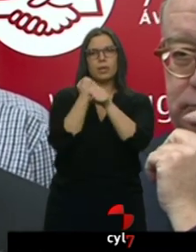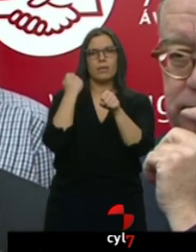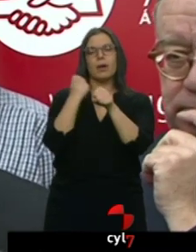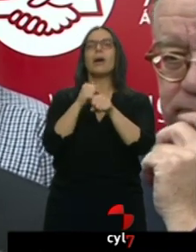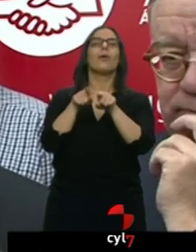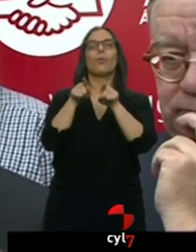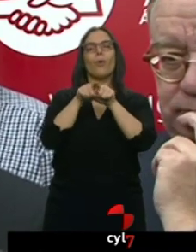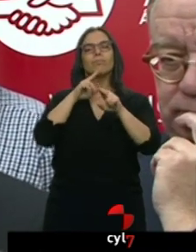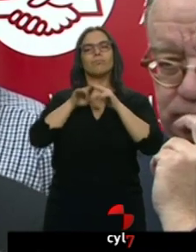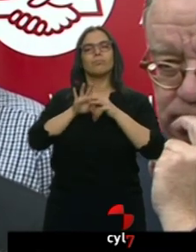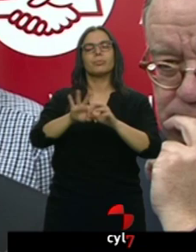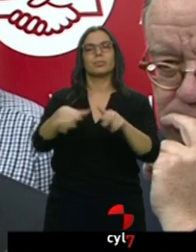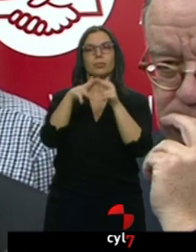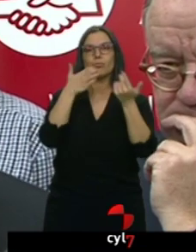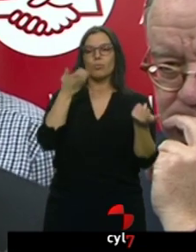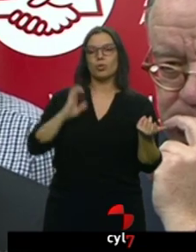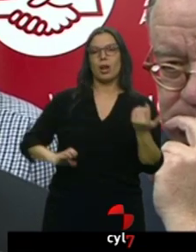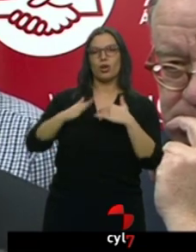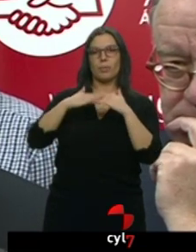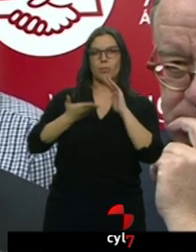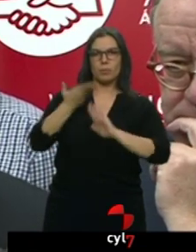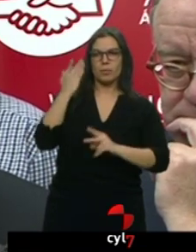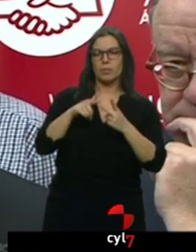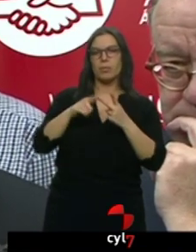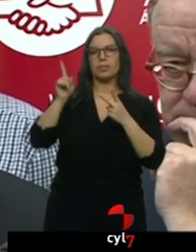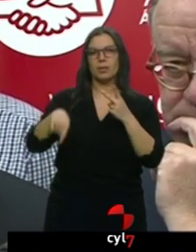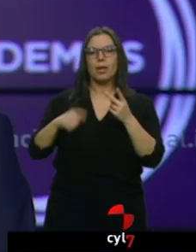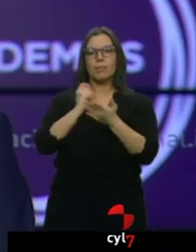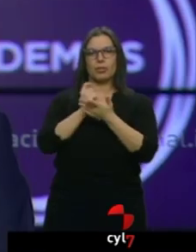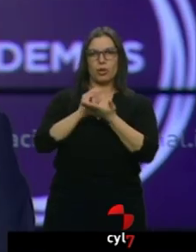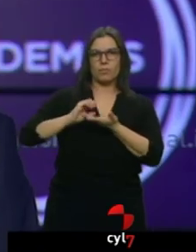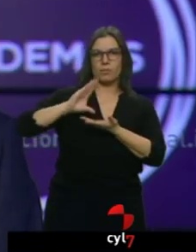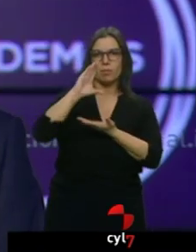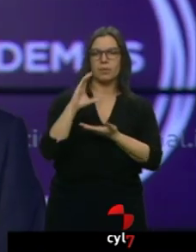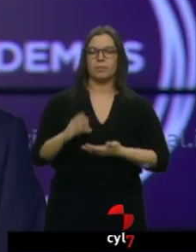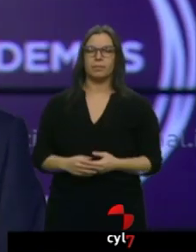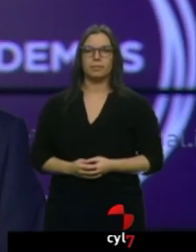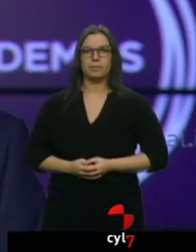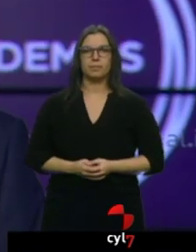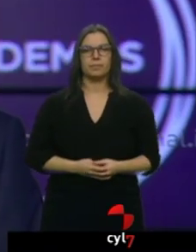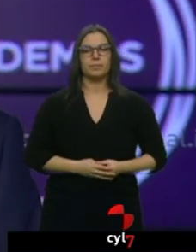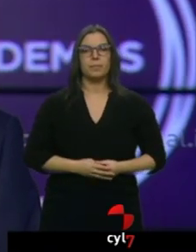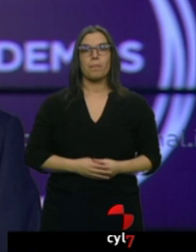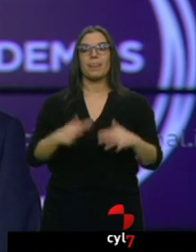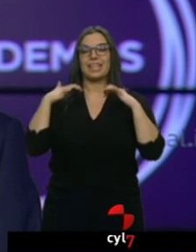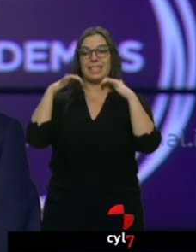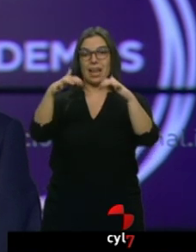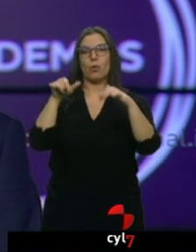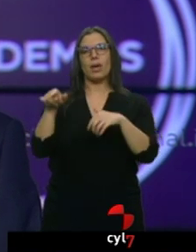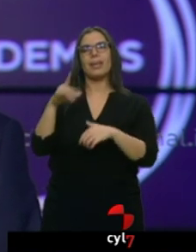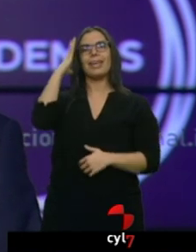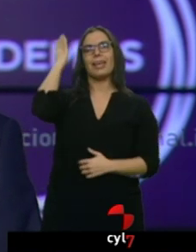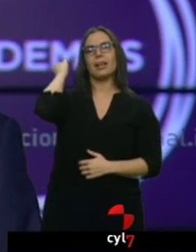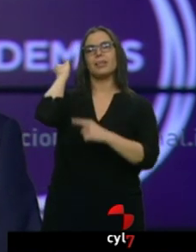incrementar el salario mínimo interprofesional, en incrementar sustancialmente las pensiones. En el Senado, Pablo Iglesias aseguró ayer que Venezuela